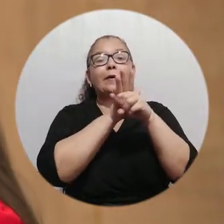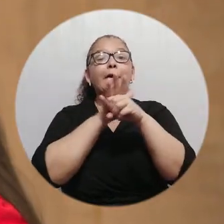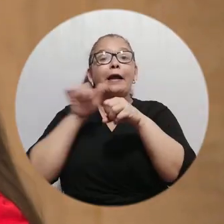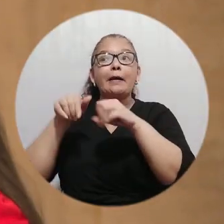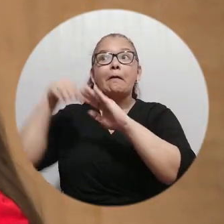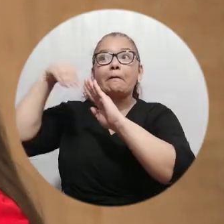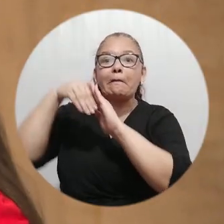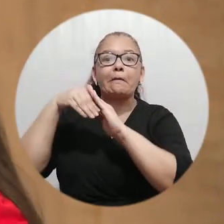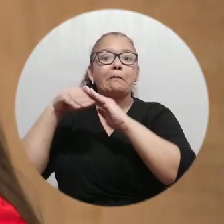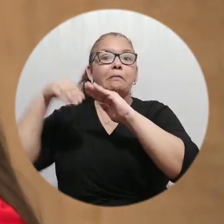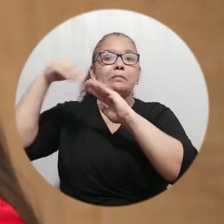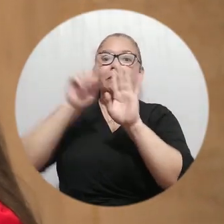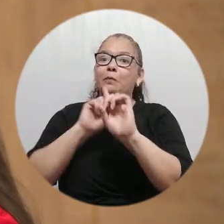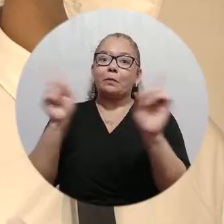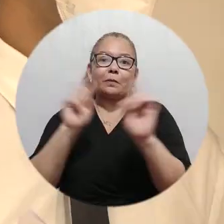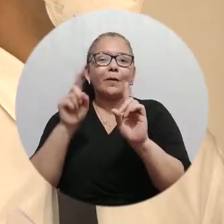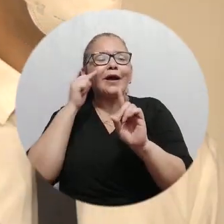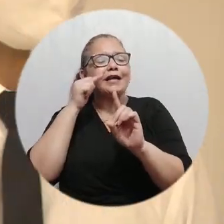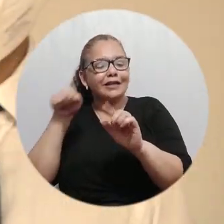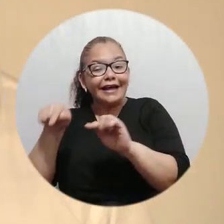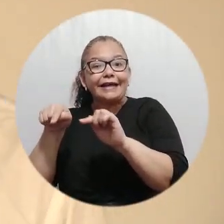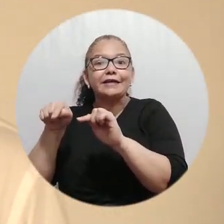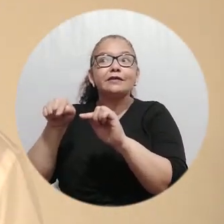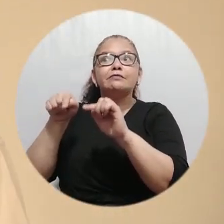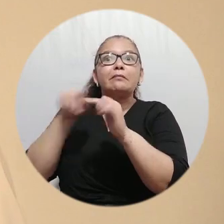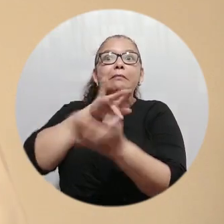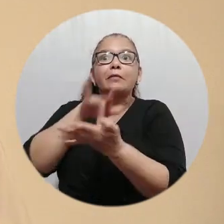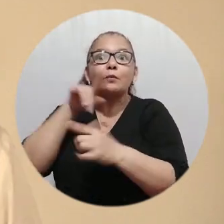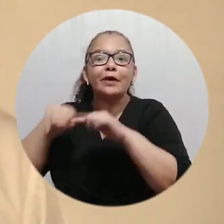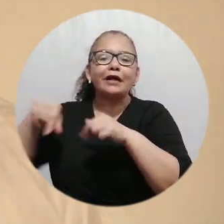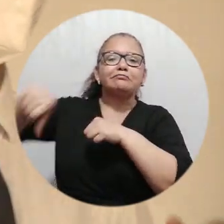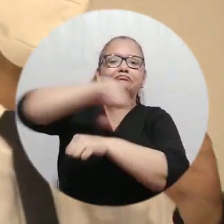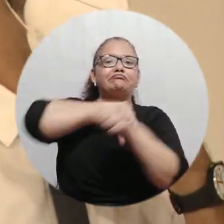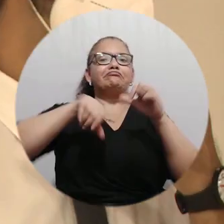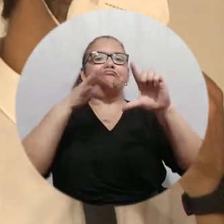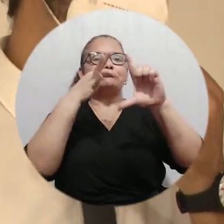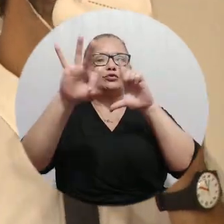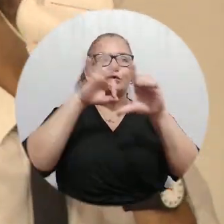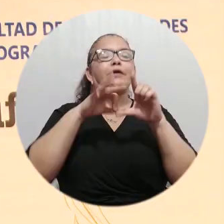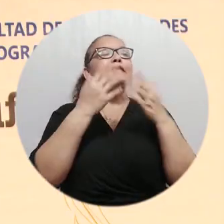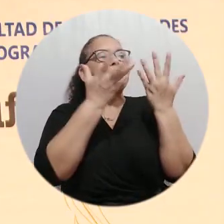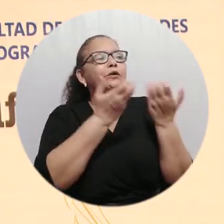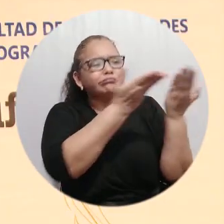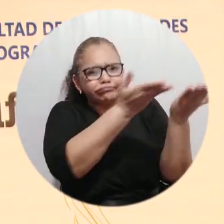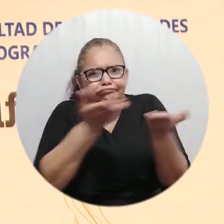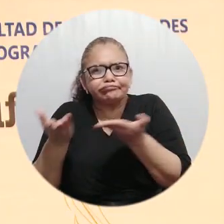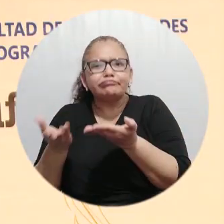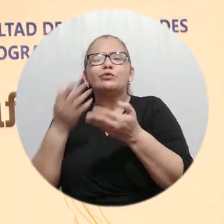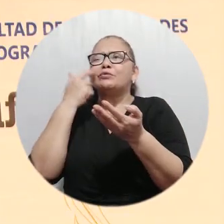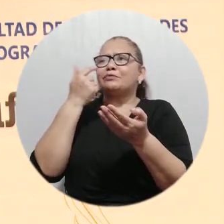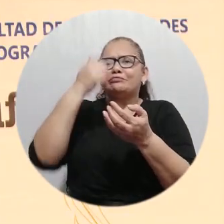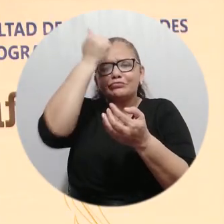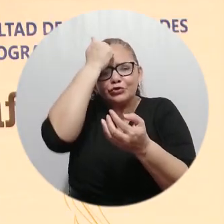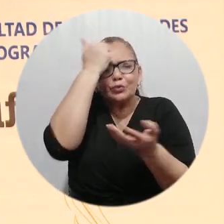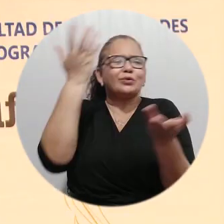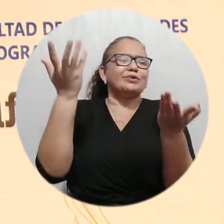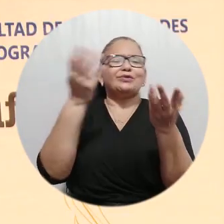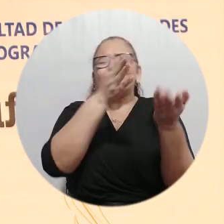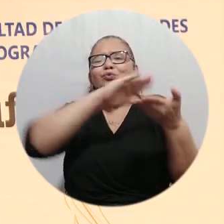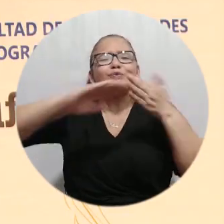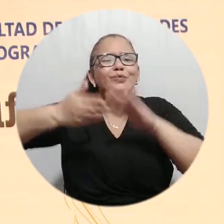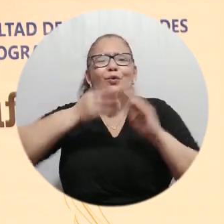se detuvo, simplemente evolucionó a una forma virtual. Esperamos que nuestra comunidad académica participe de él para seguir debatiendo,